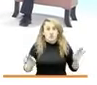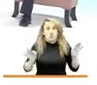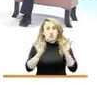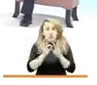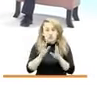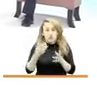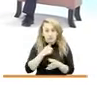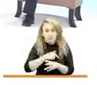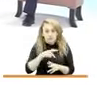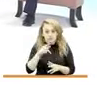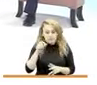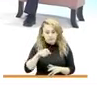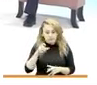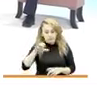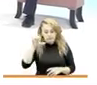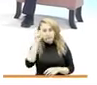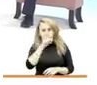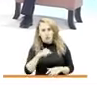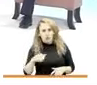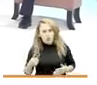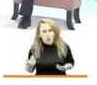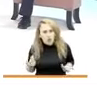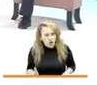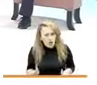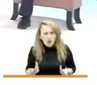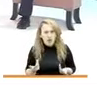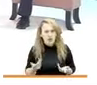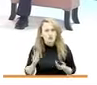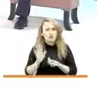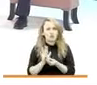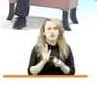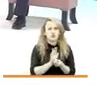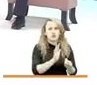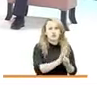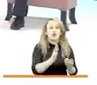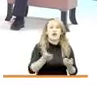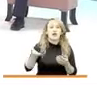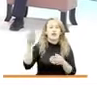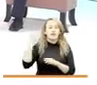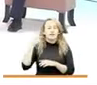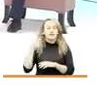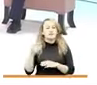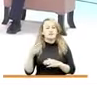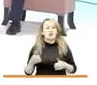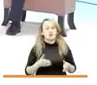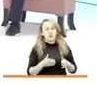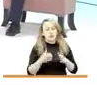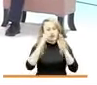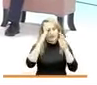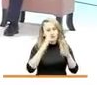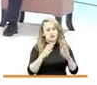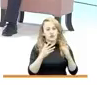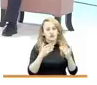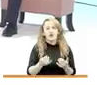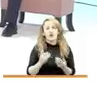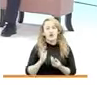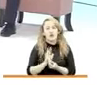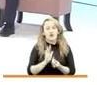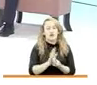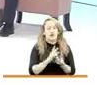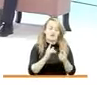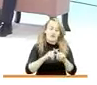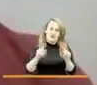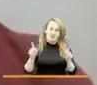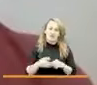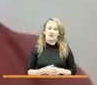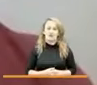vivenciado que es como como eran los desplazamientos antes de que hubiera una ruta de atención y como son los desplazamientos ahora que hay una ruta de